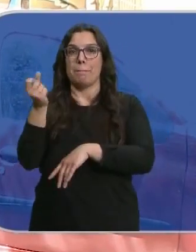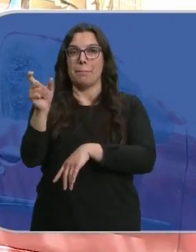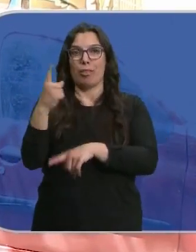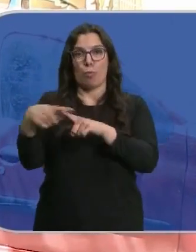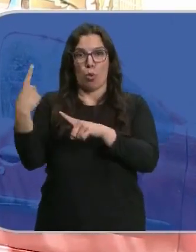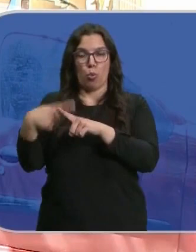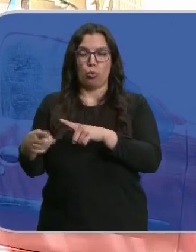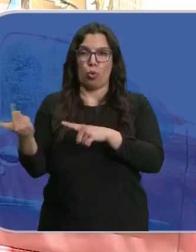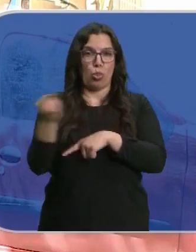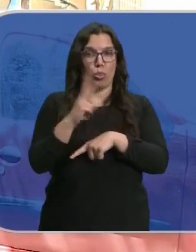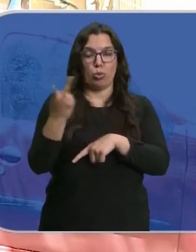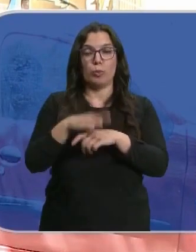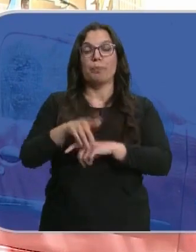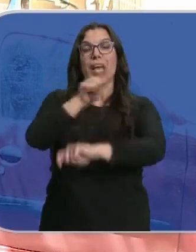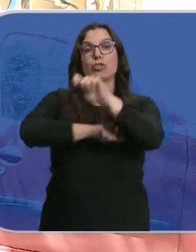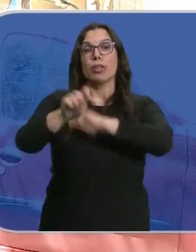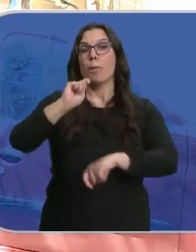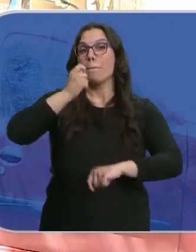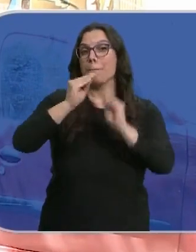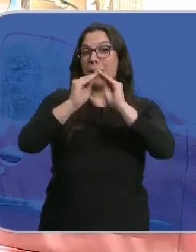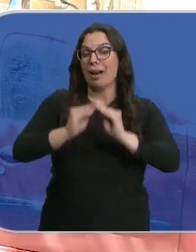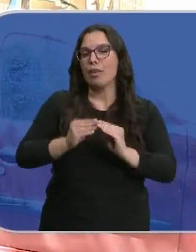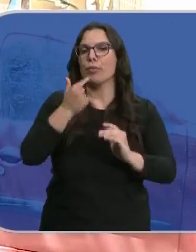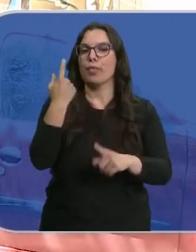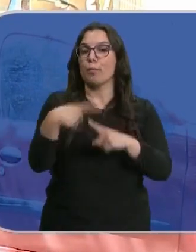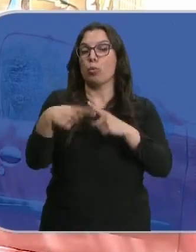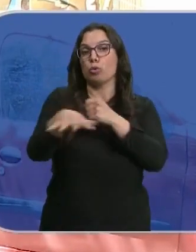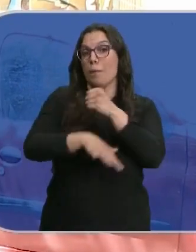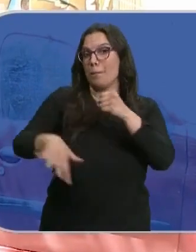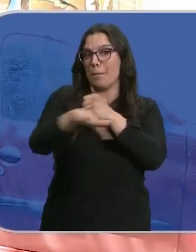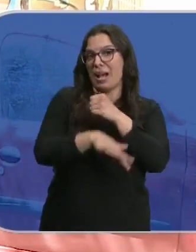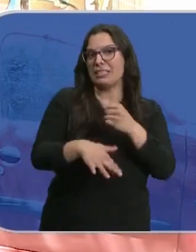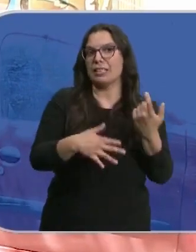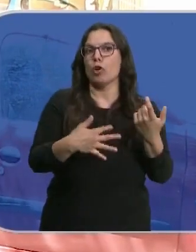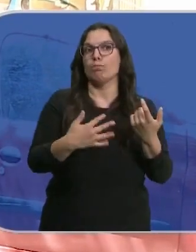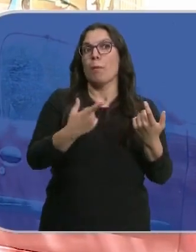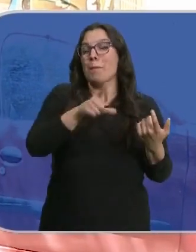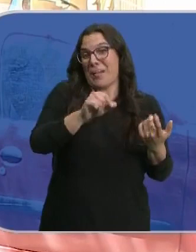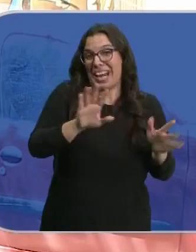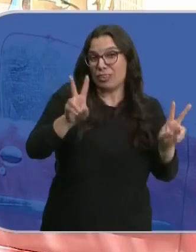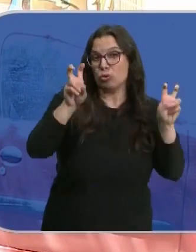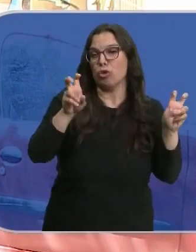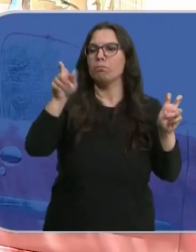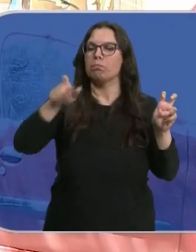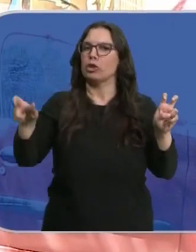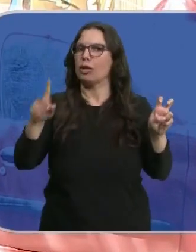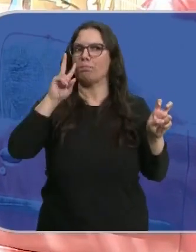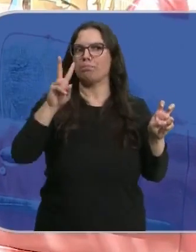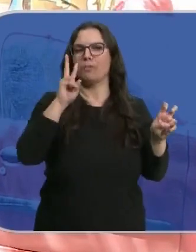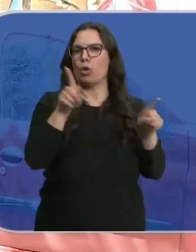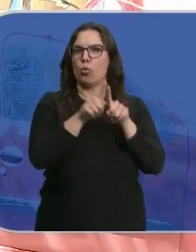precio de los productos. Desde la Asociación de Panaderos nos cuentan que a ser un producto básico que cuesta menos que otros, la gente lo sigue viendo